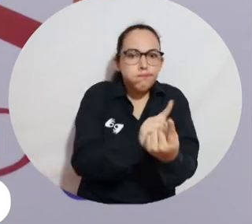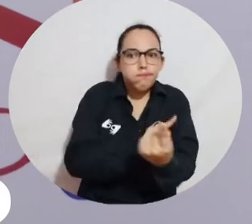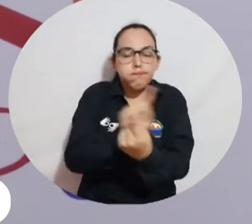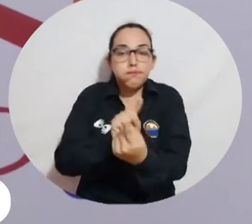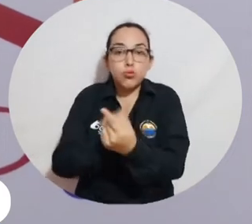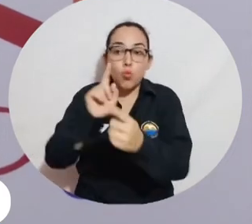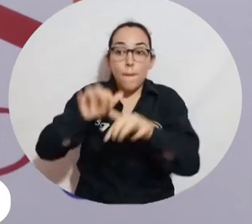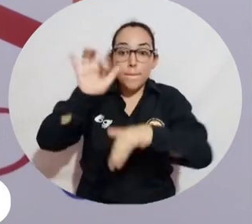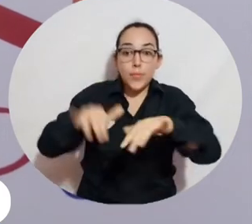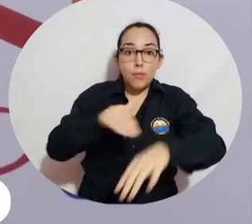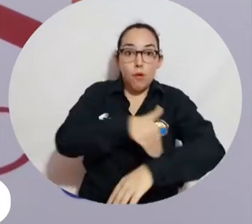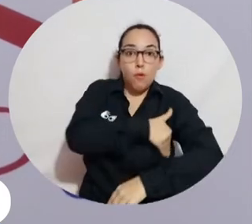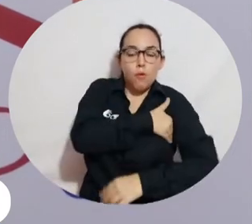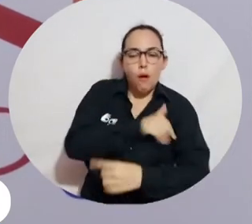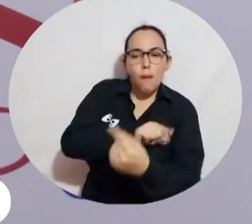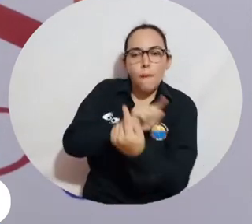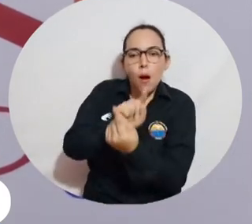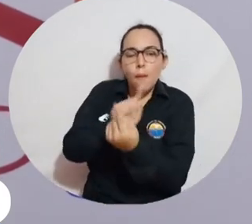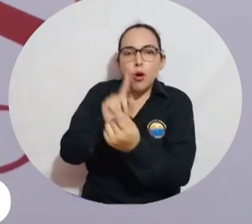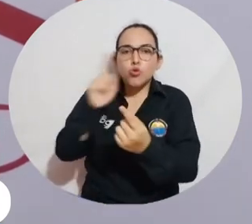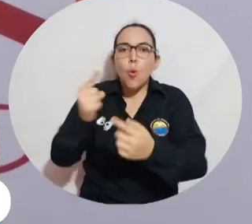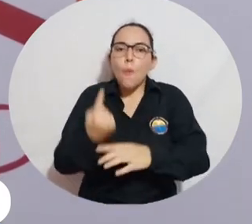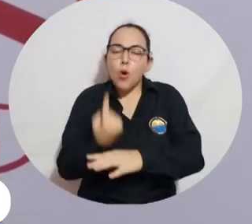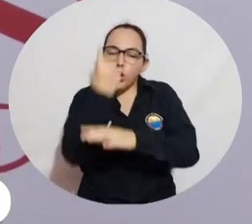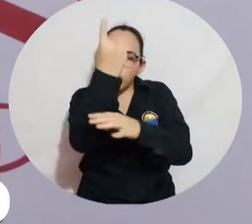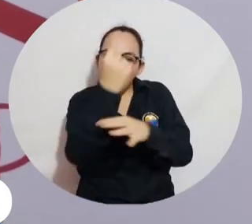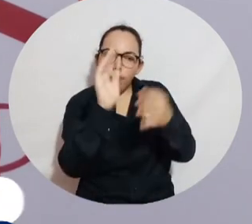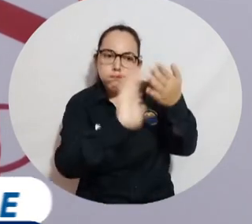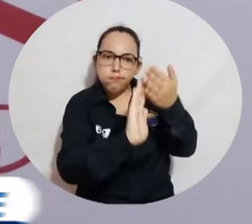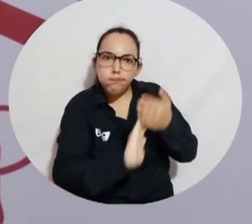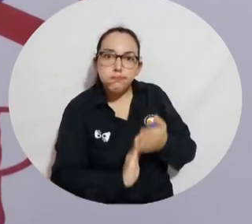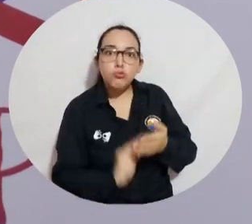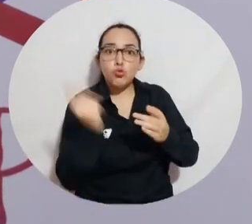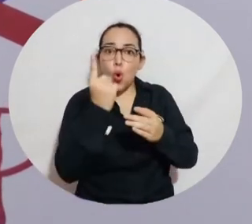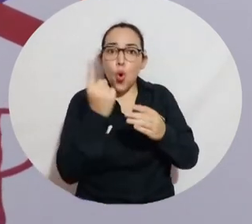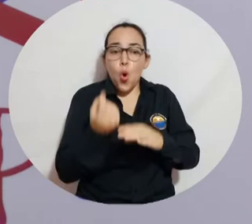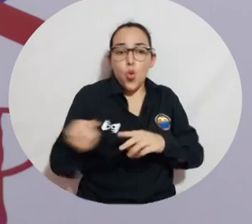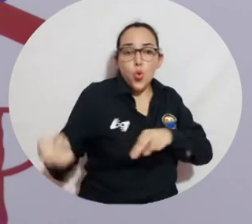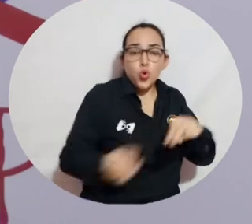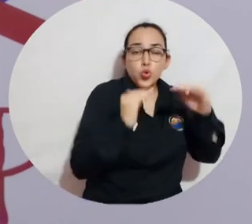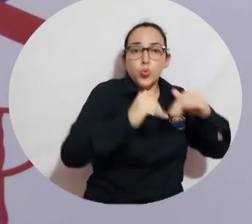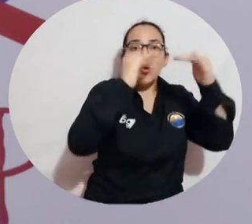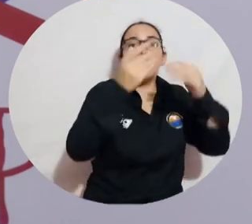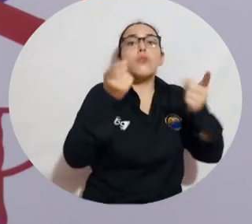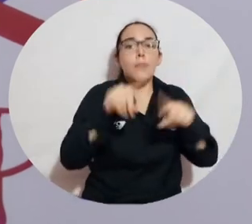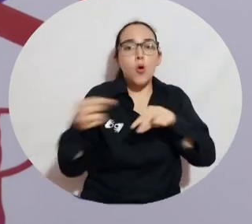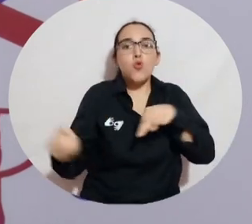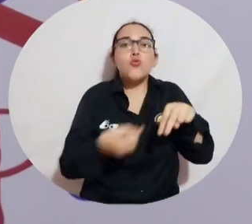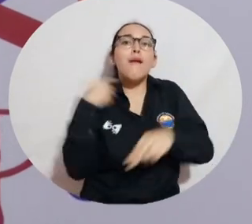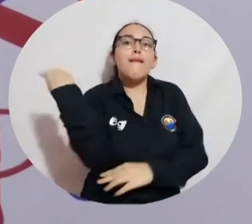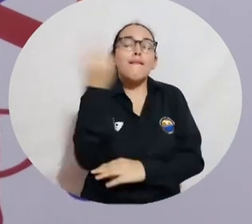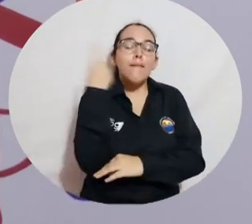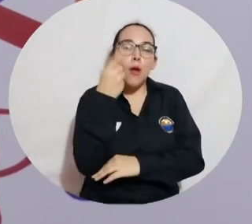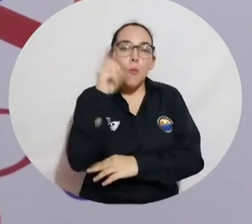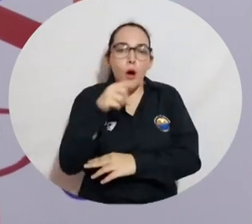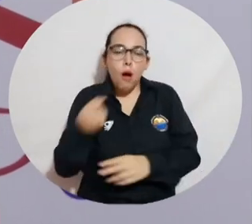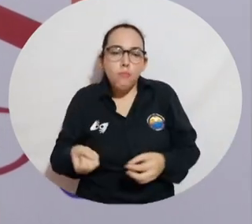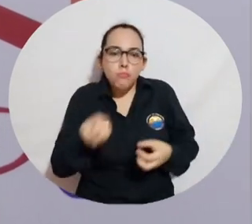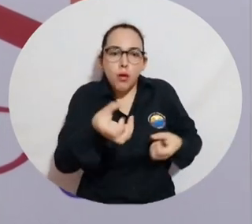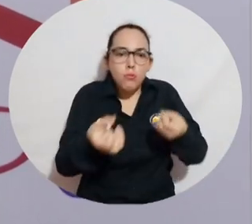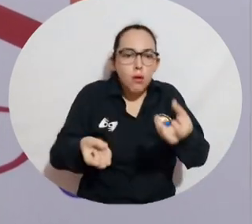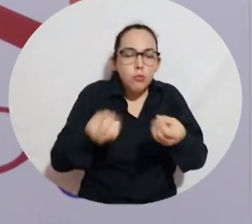ese acercamiento con el Ministerio de Educación en la formulación de políticas, no solamente la educación superior, sino la educación en general, y poder